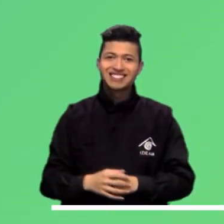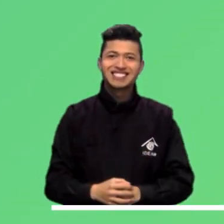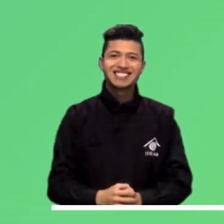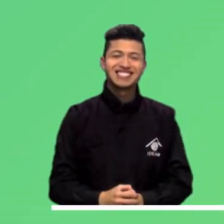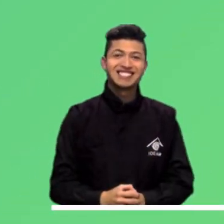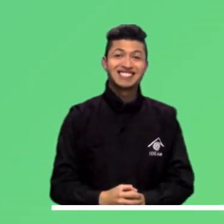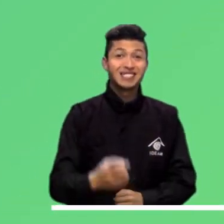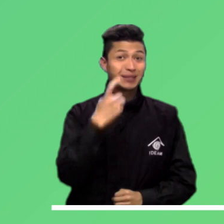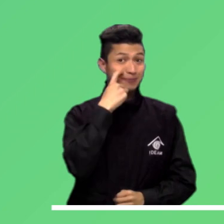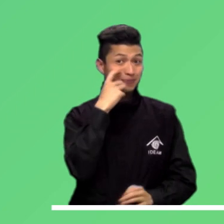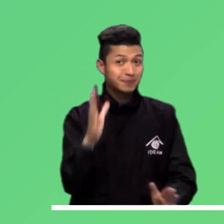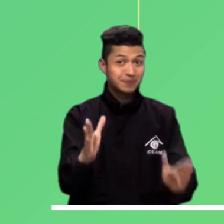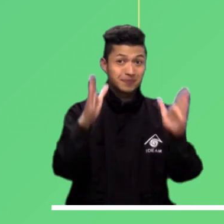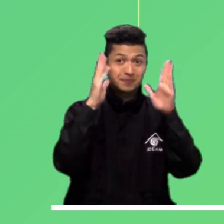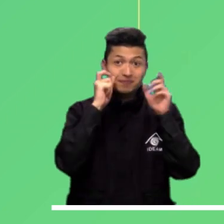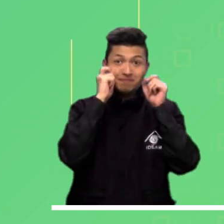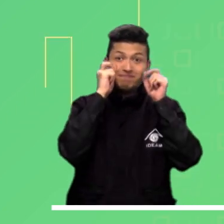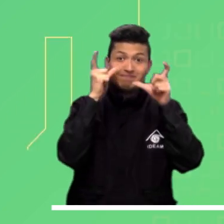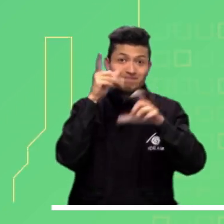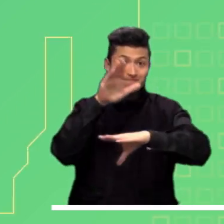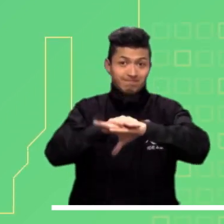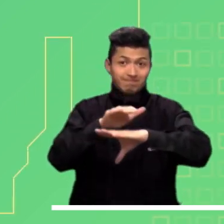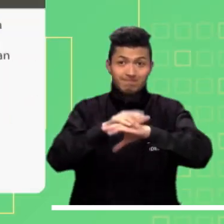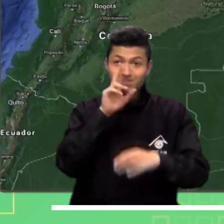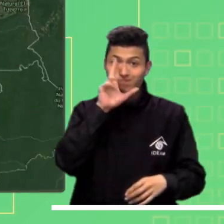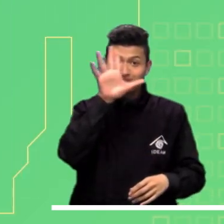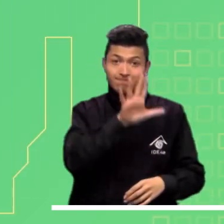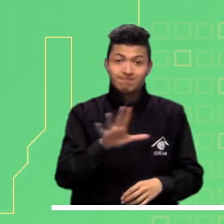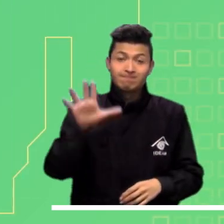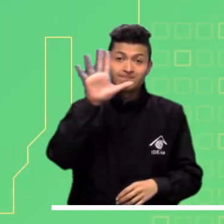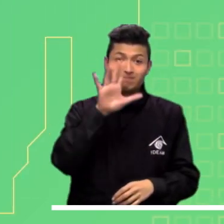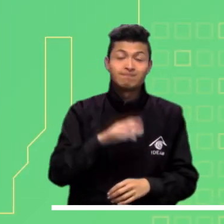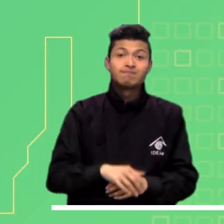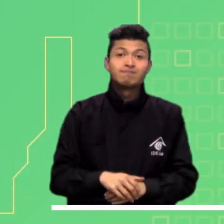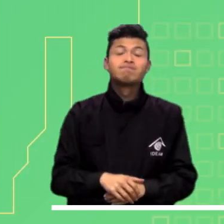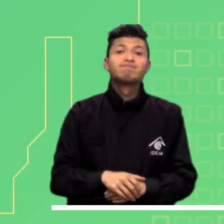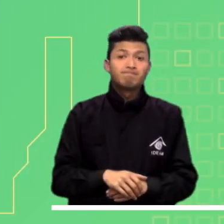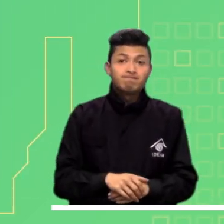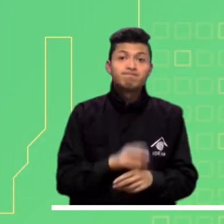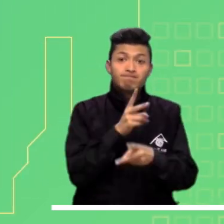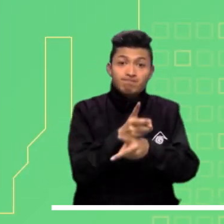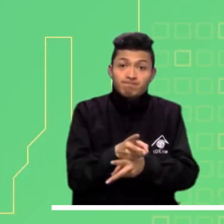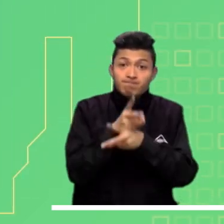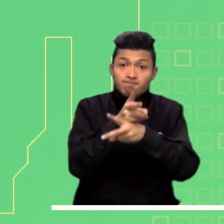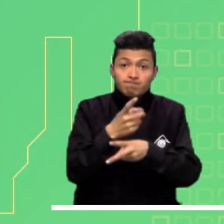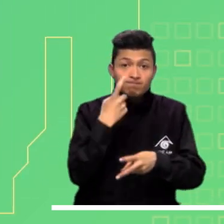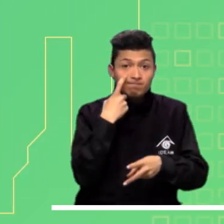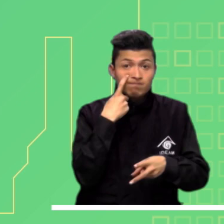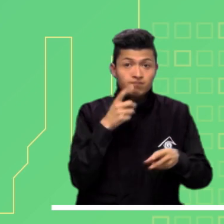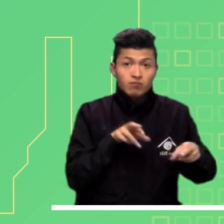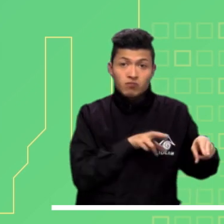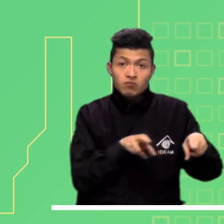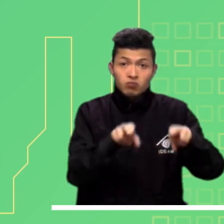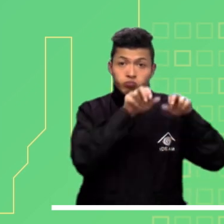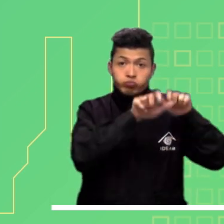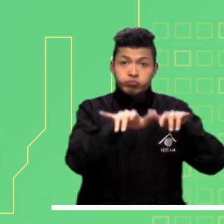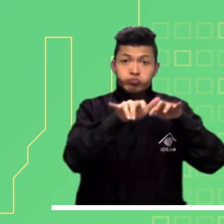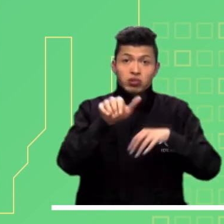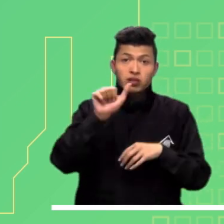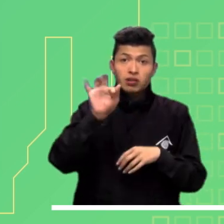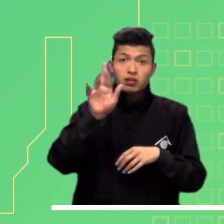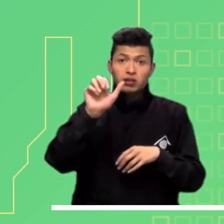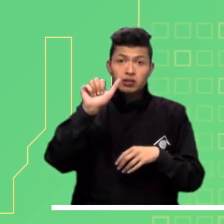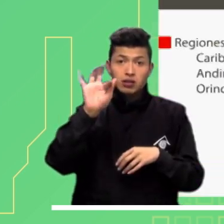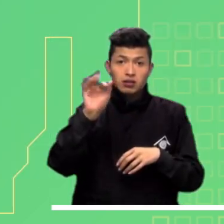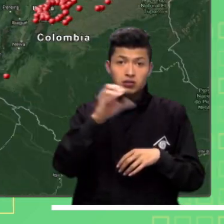parte del aire. Mucha atención a las principales alertas para hoy a nivel nacional. Se recomienda precaución por posibles crecientes súbitas en